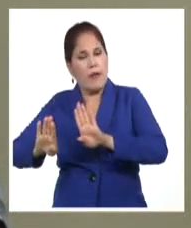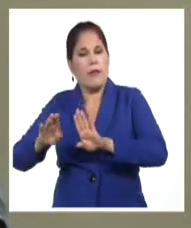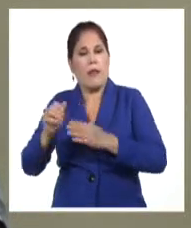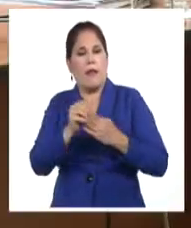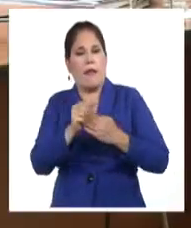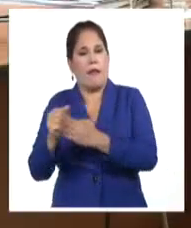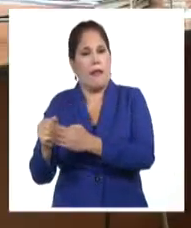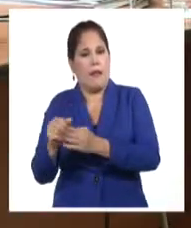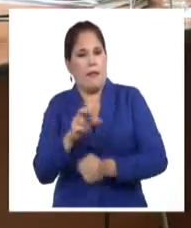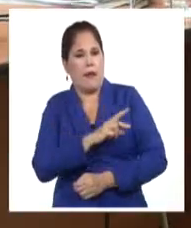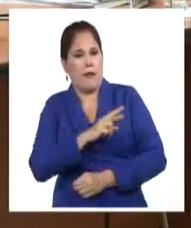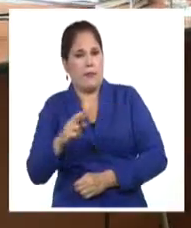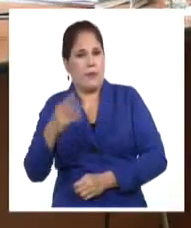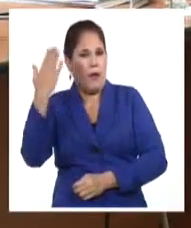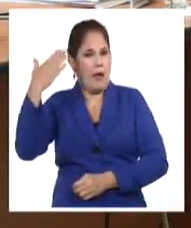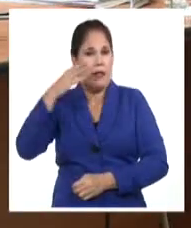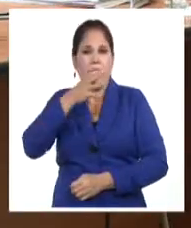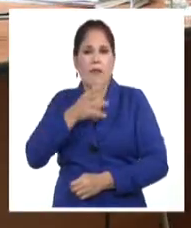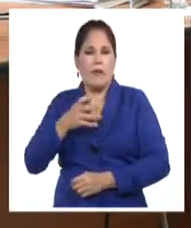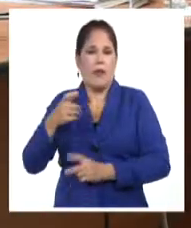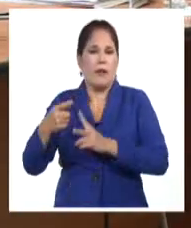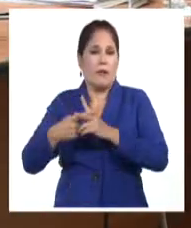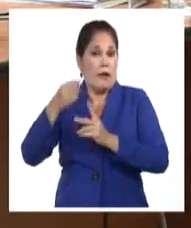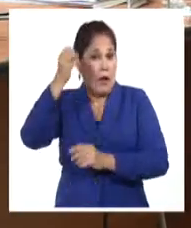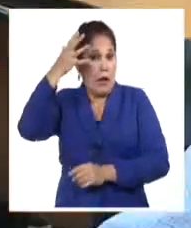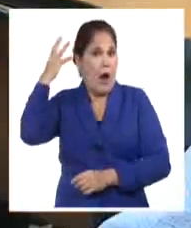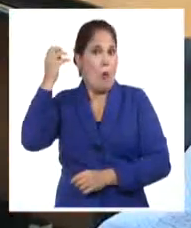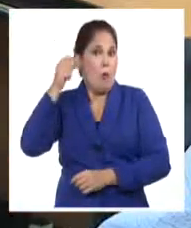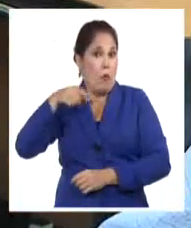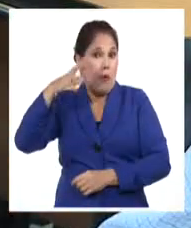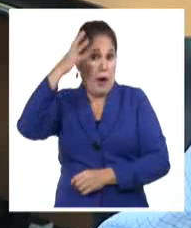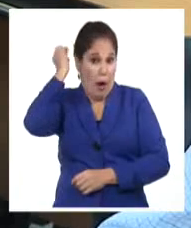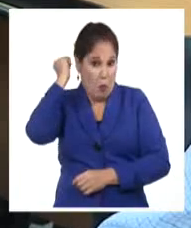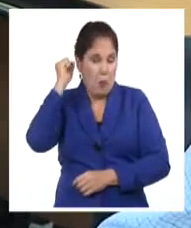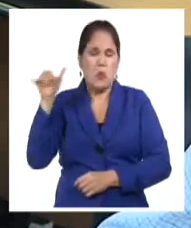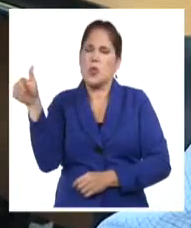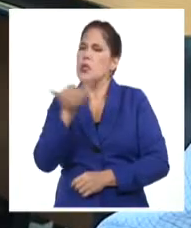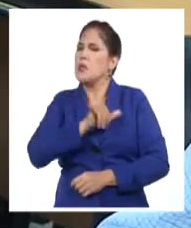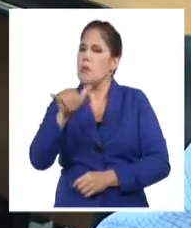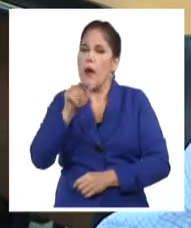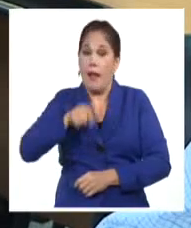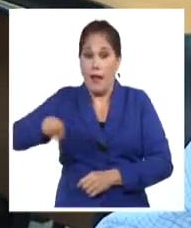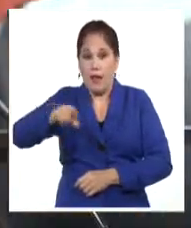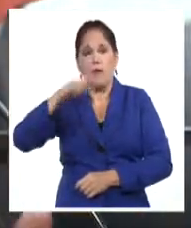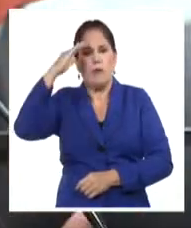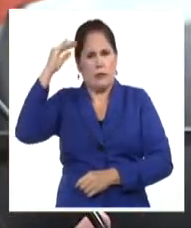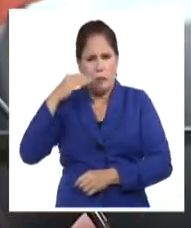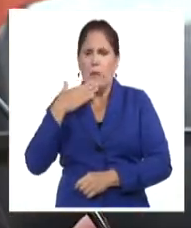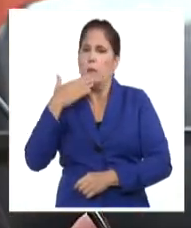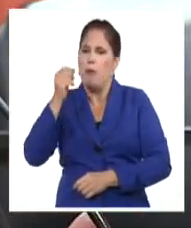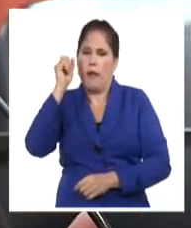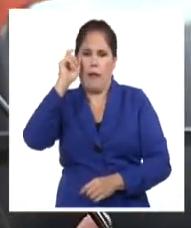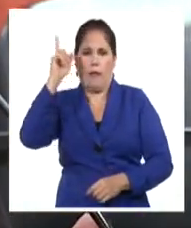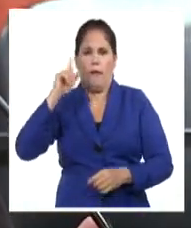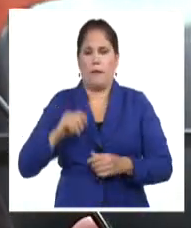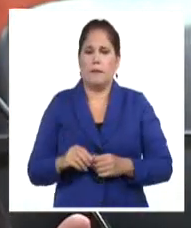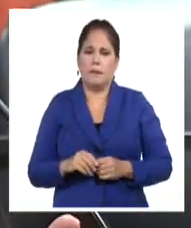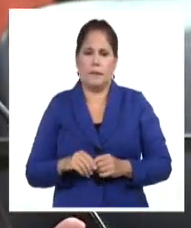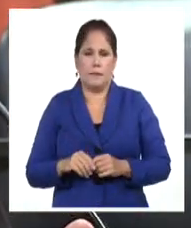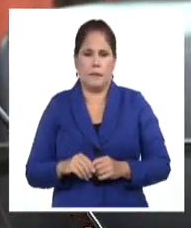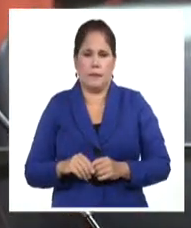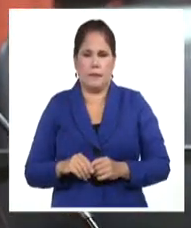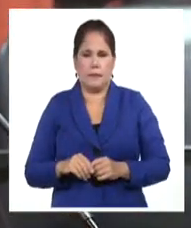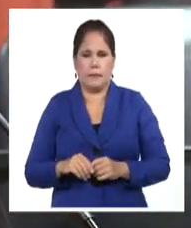líderes de la revolución Fidel y Raúl Castro junto al actual presidente Miguel Díaz Canel Bermúdez. Estudiar lo que